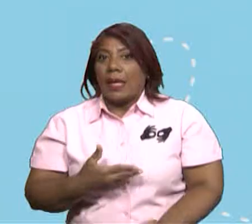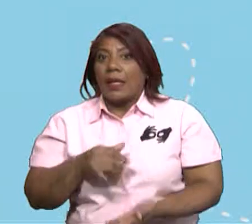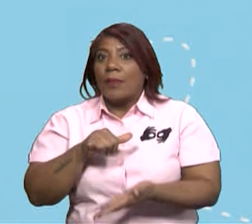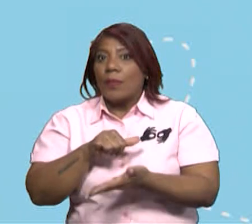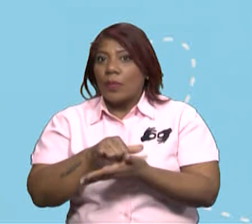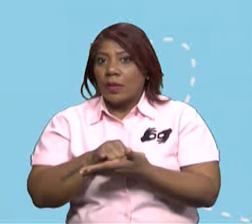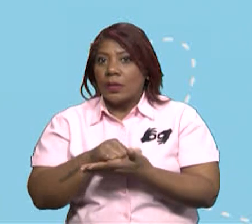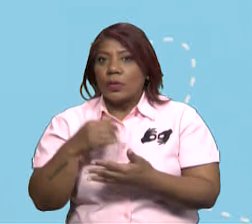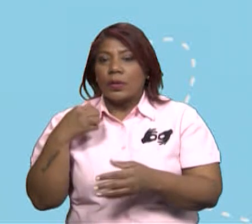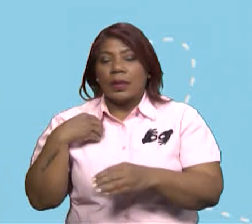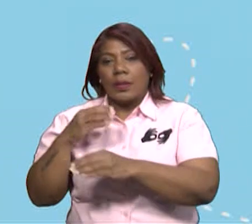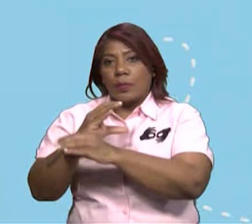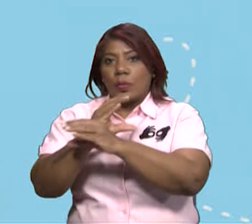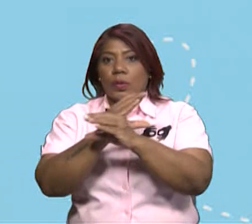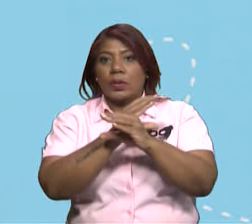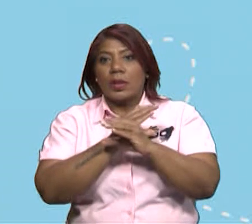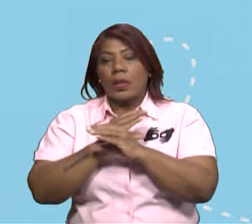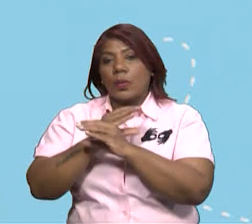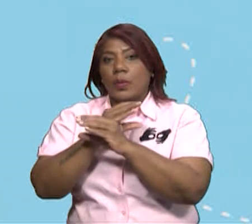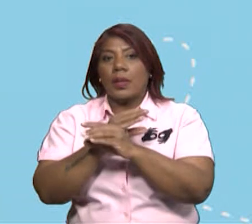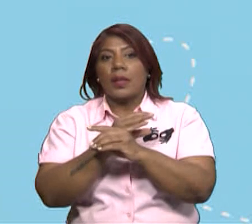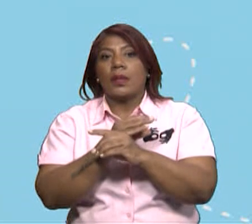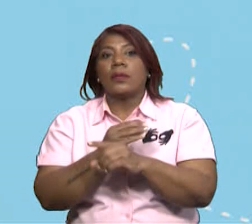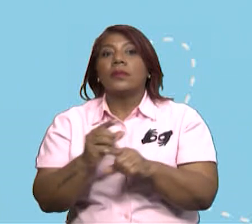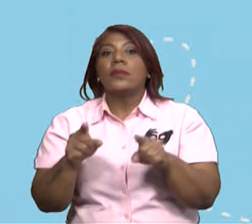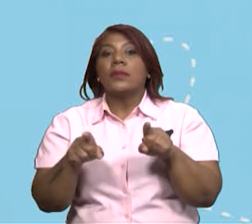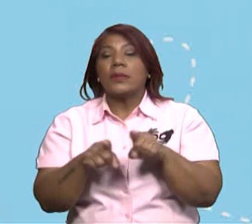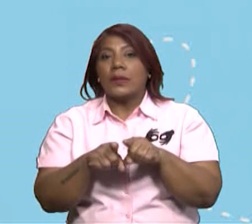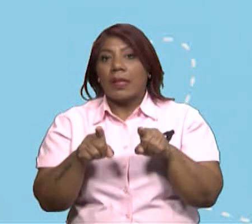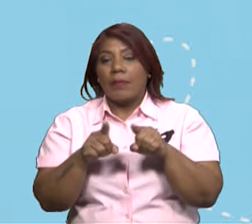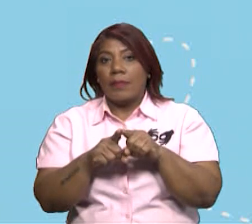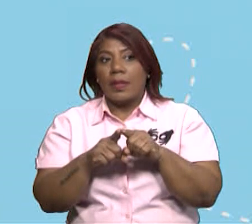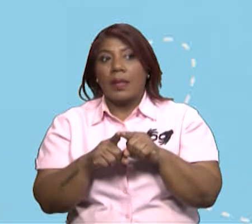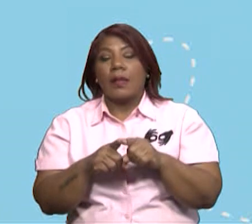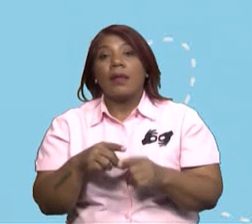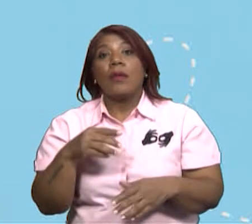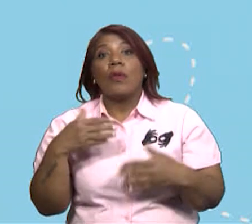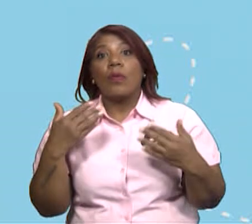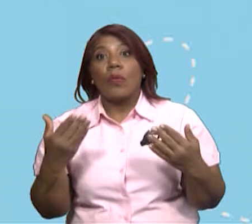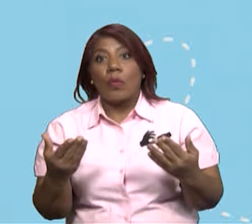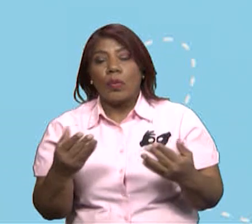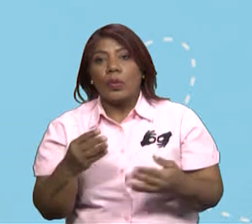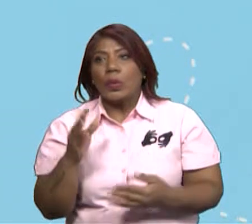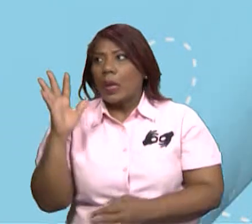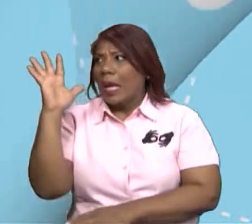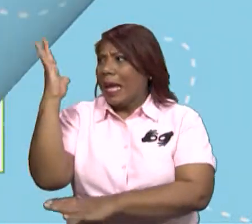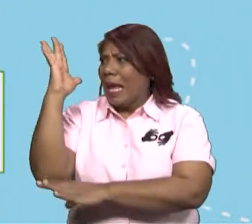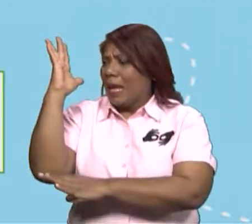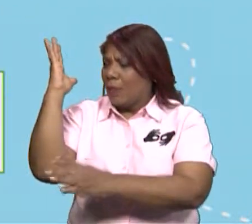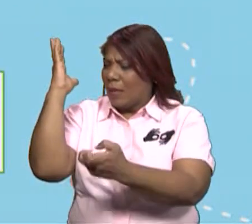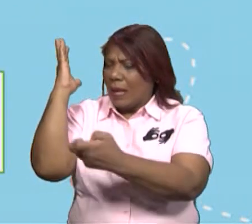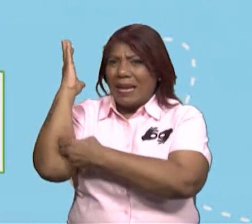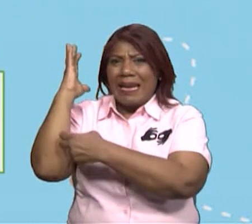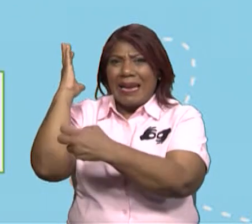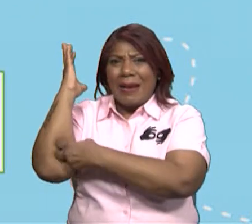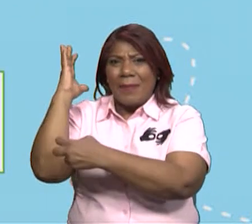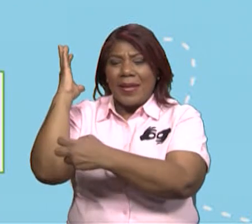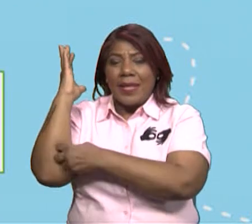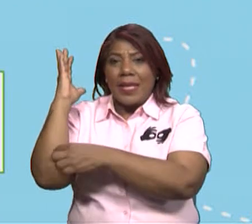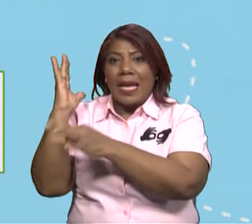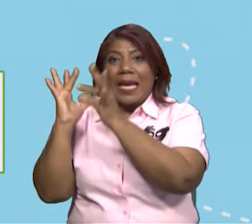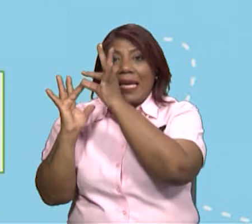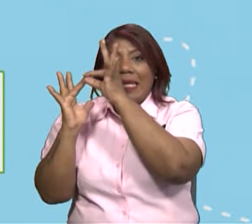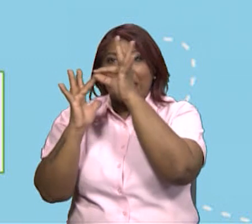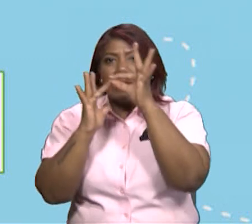pantalla, tenemos que la explotación selectiva de madera también es otro de los daños que nosotros vemos.